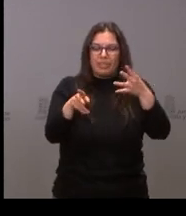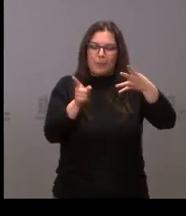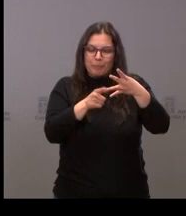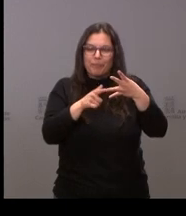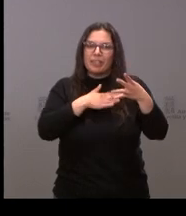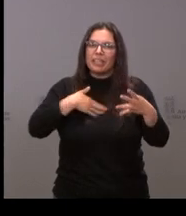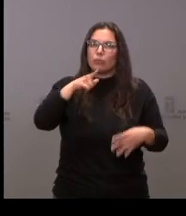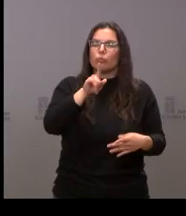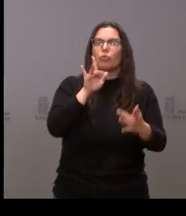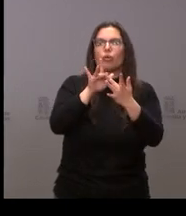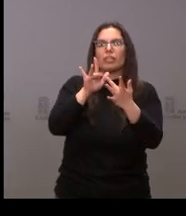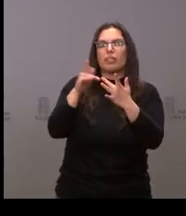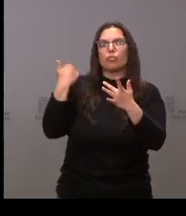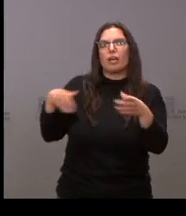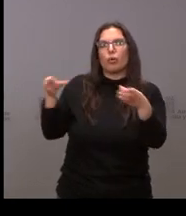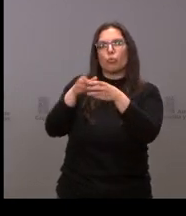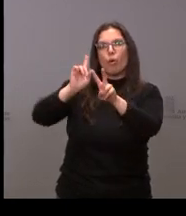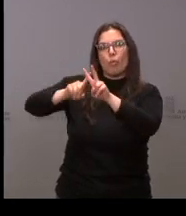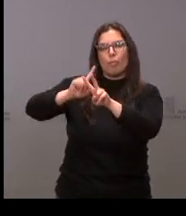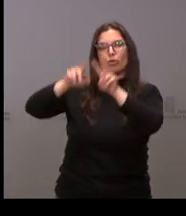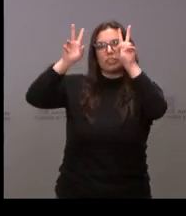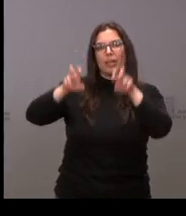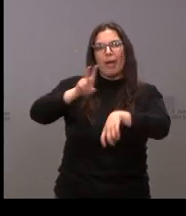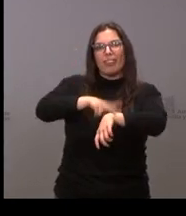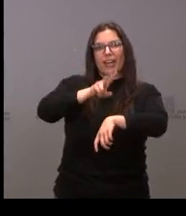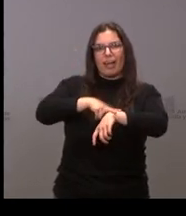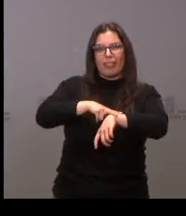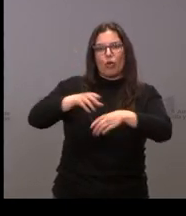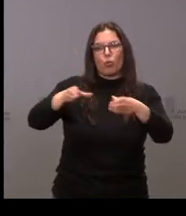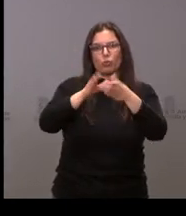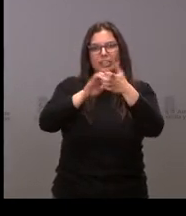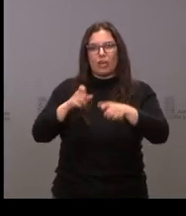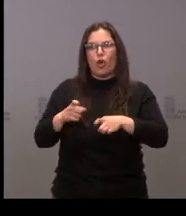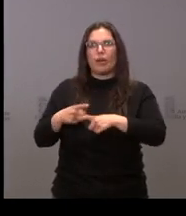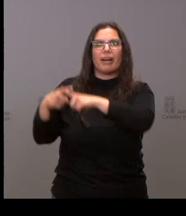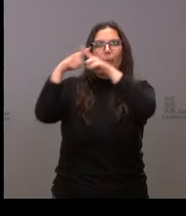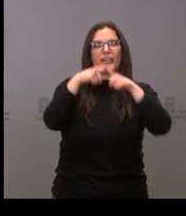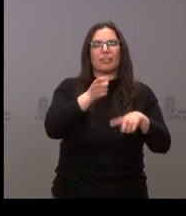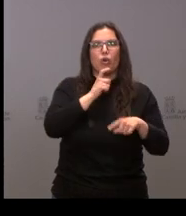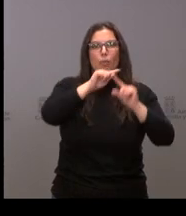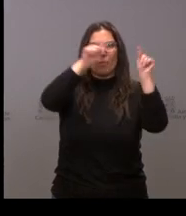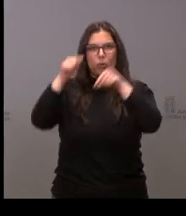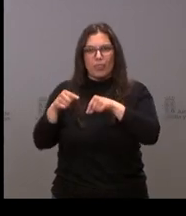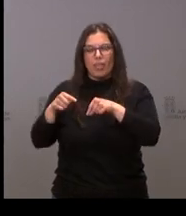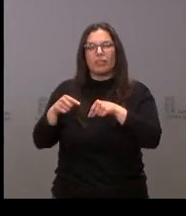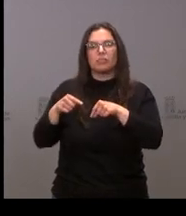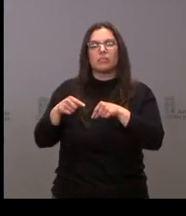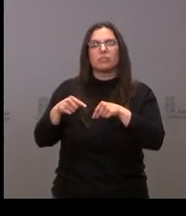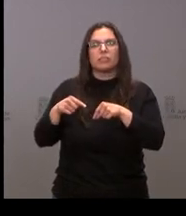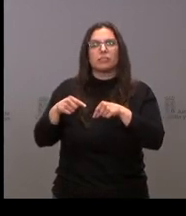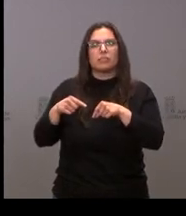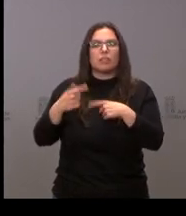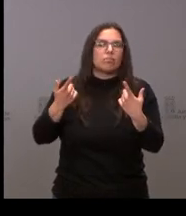ha hablado con su socio Vox sobre las delegaciones de la Junta si se van a repartir entre los dos partidos y qué